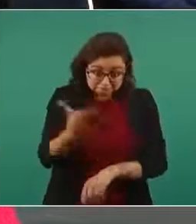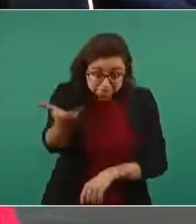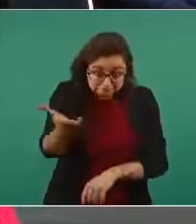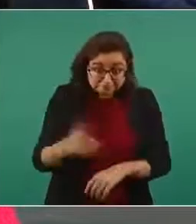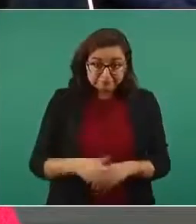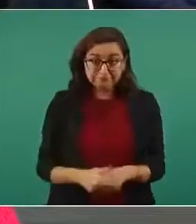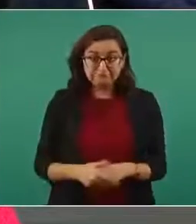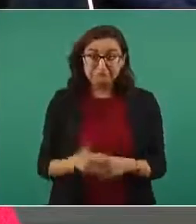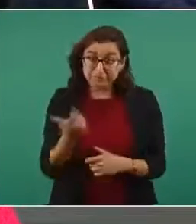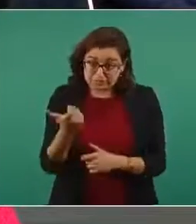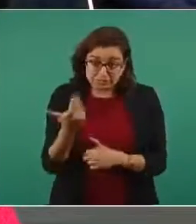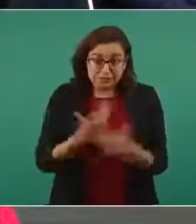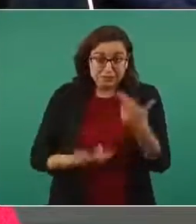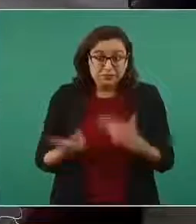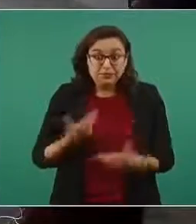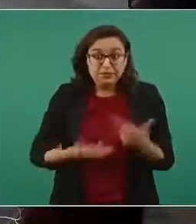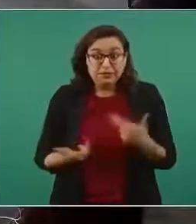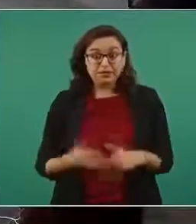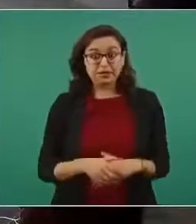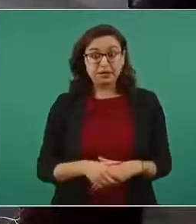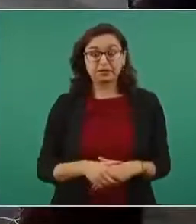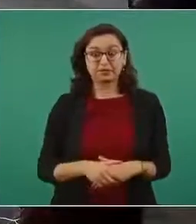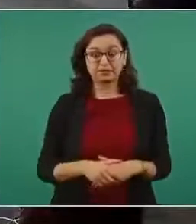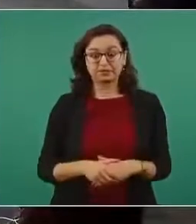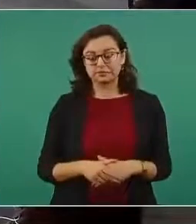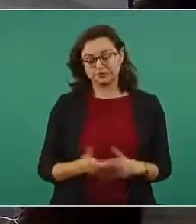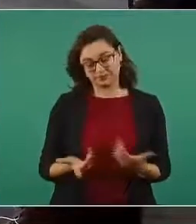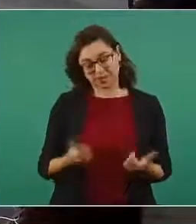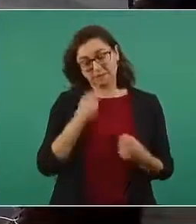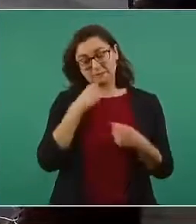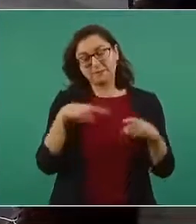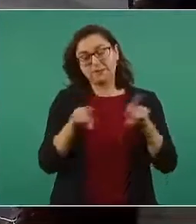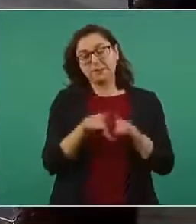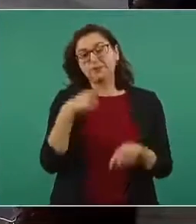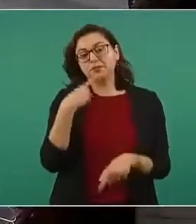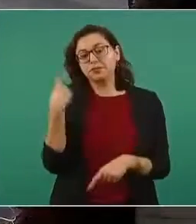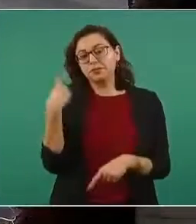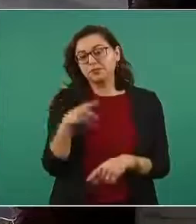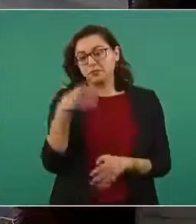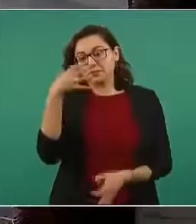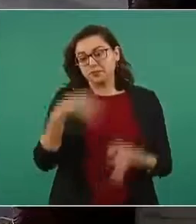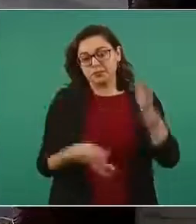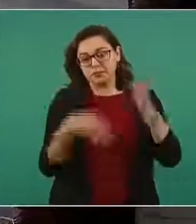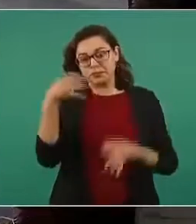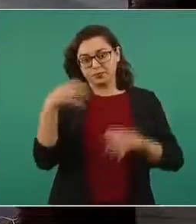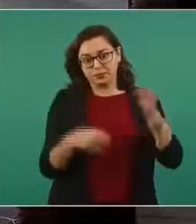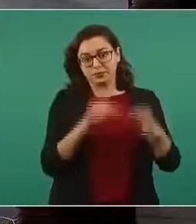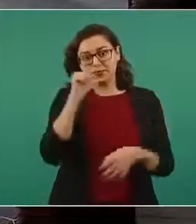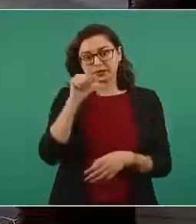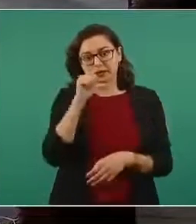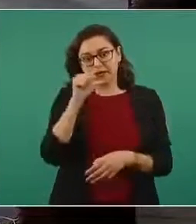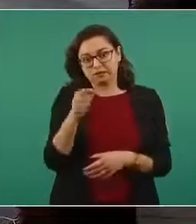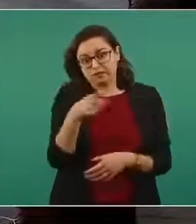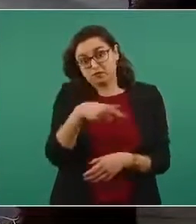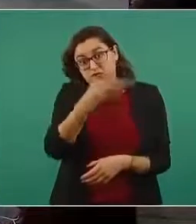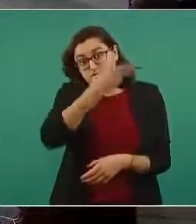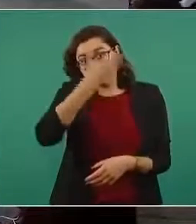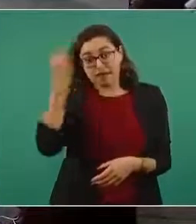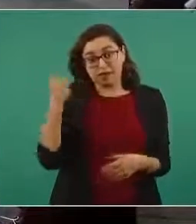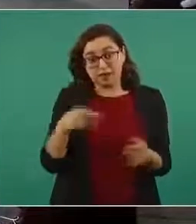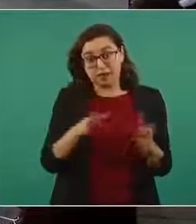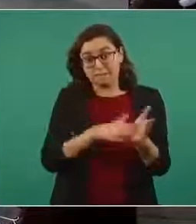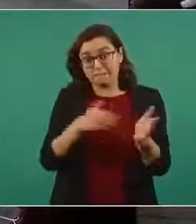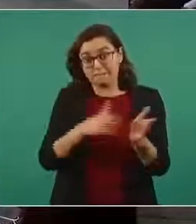que quieren es recuperar su dinero y que no se les procese por por tener por haber presentado un título falso para